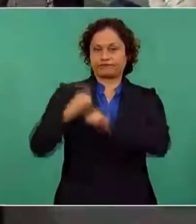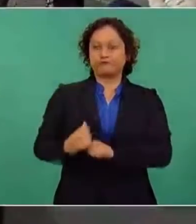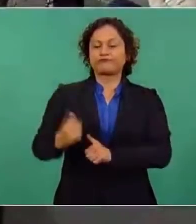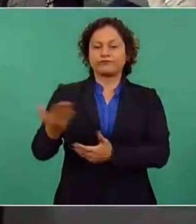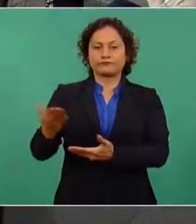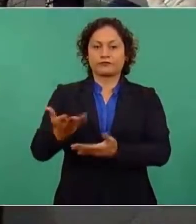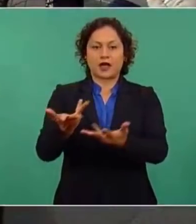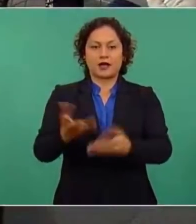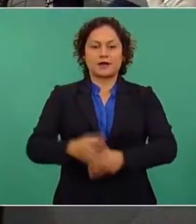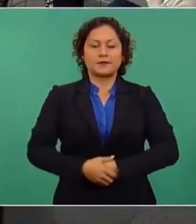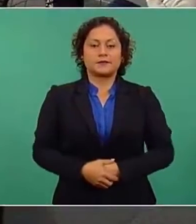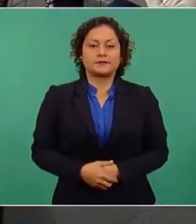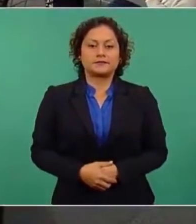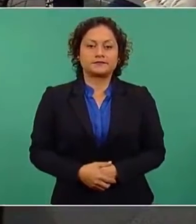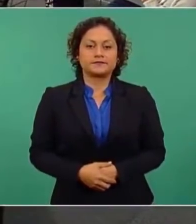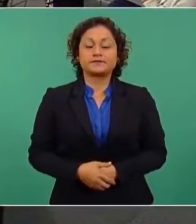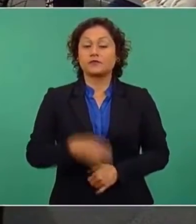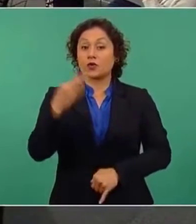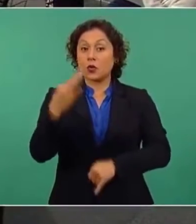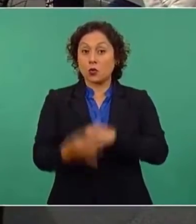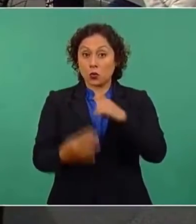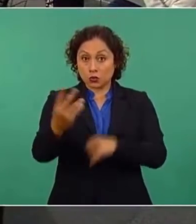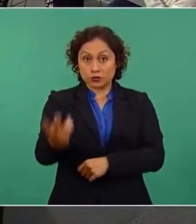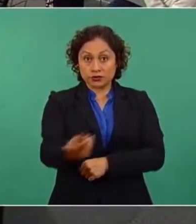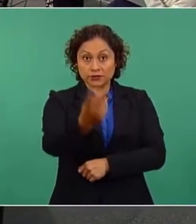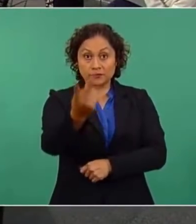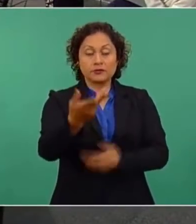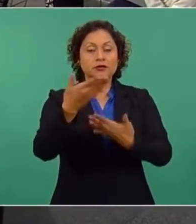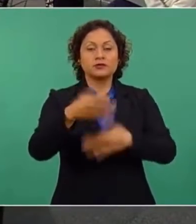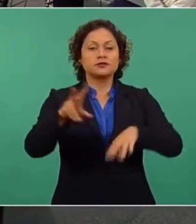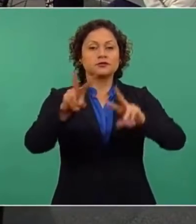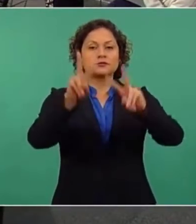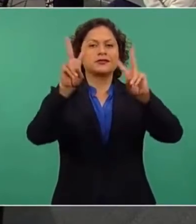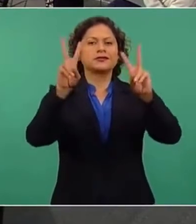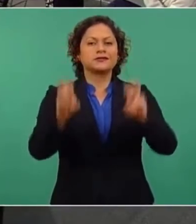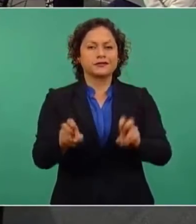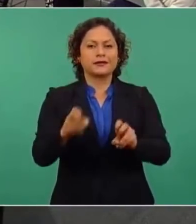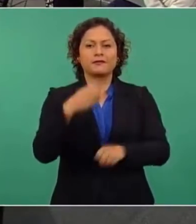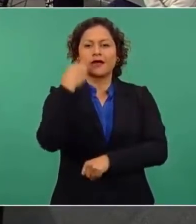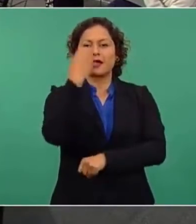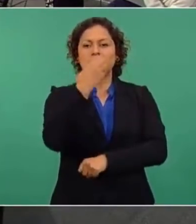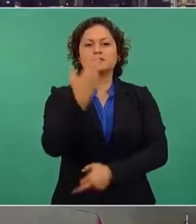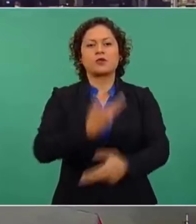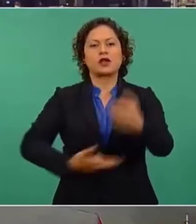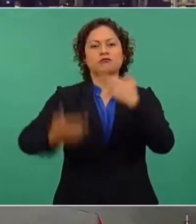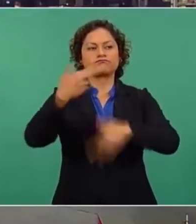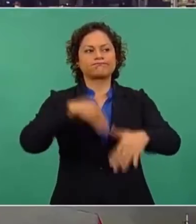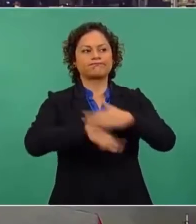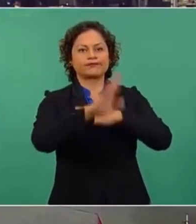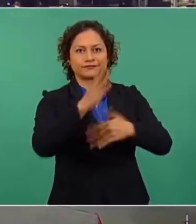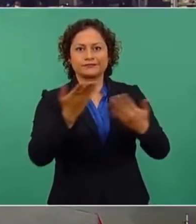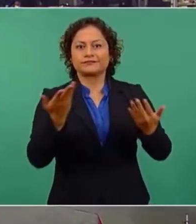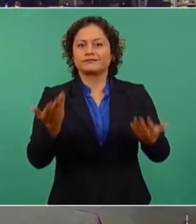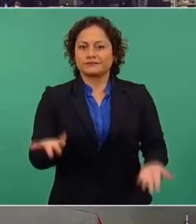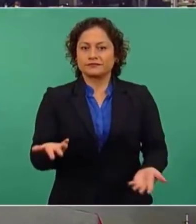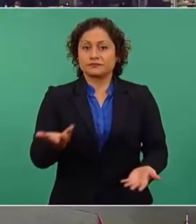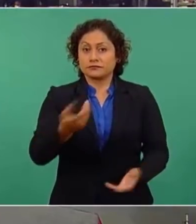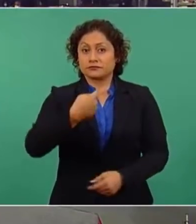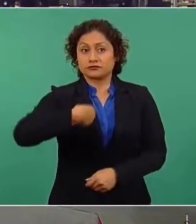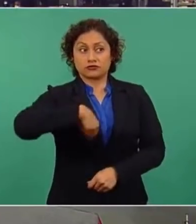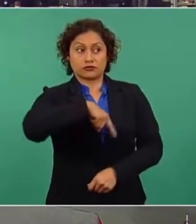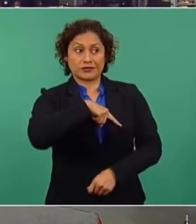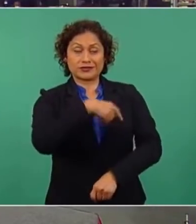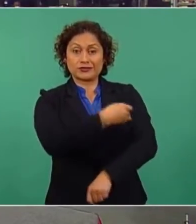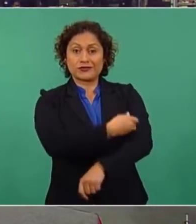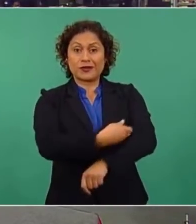Finalmente, señor presidente, en relación al regreso a clases presenciales, pues a todos los padres de familia nos preocupa la salud de nuestros